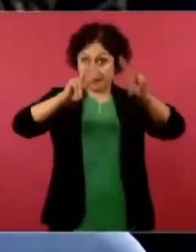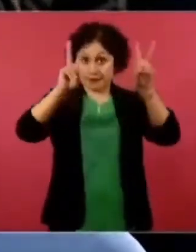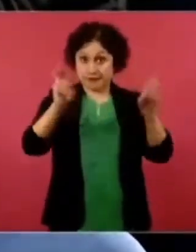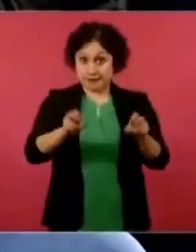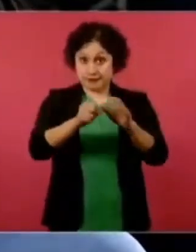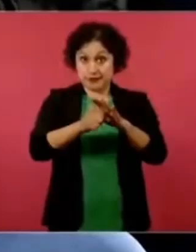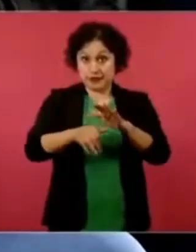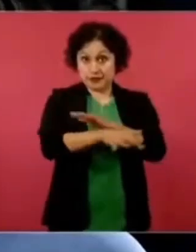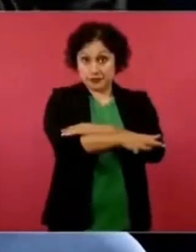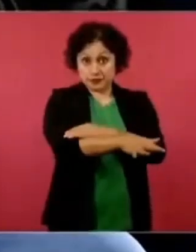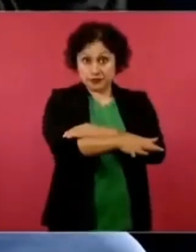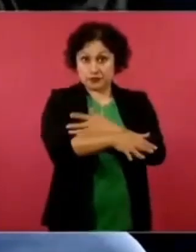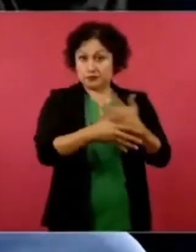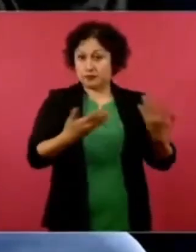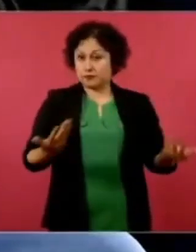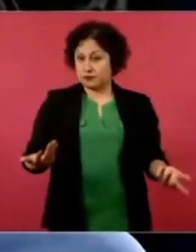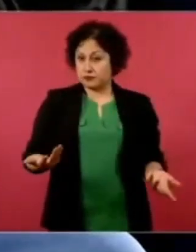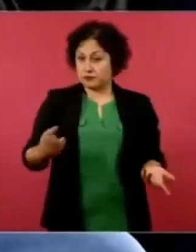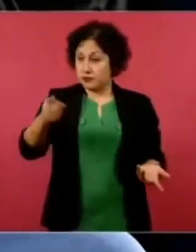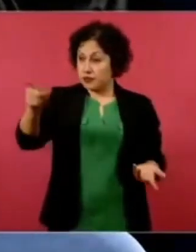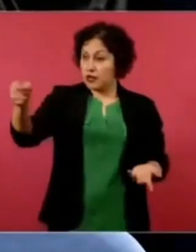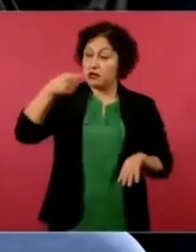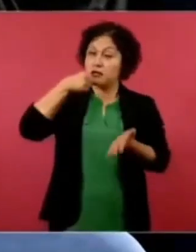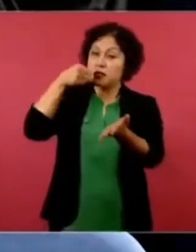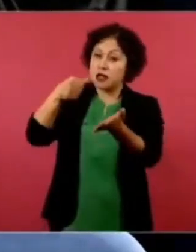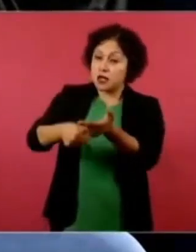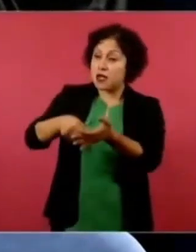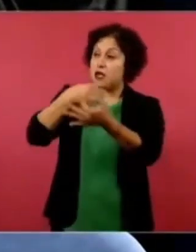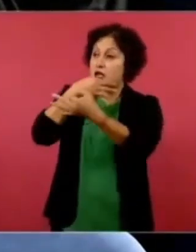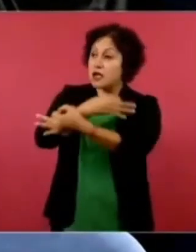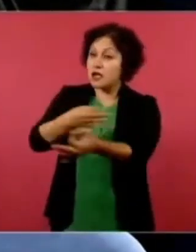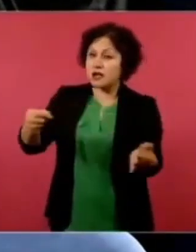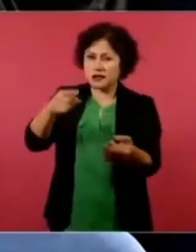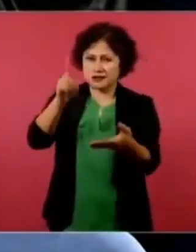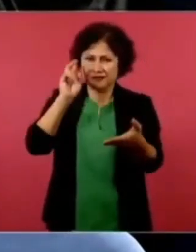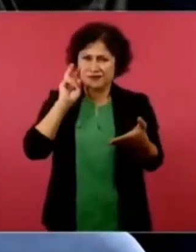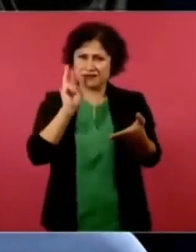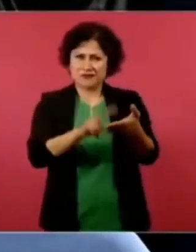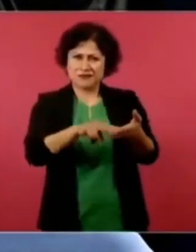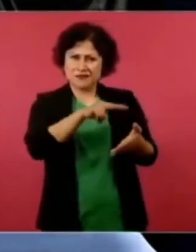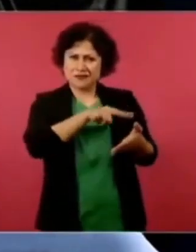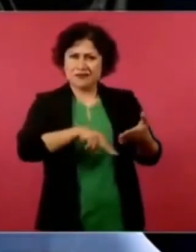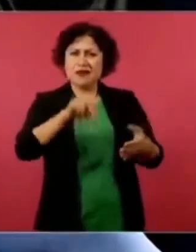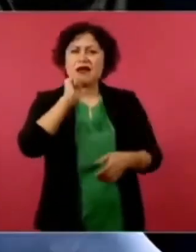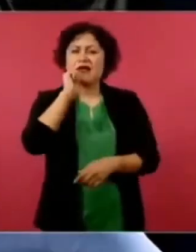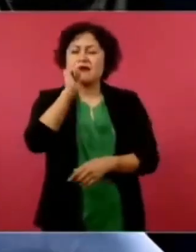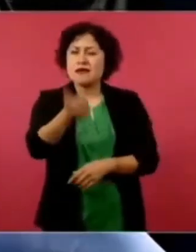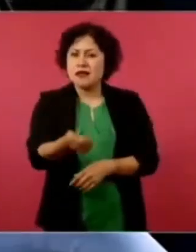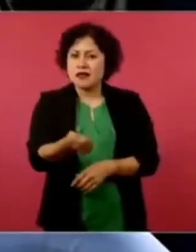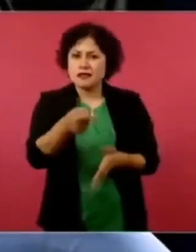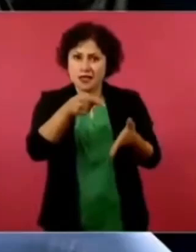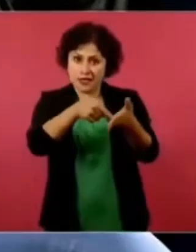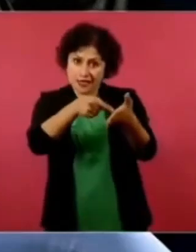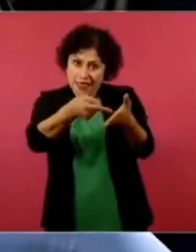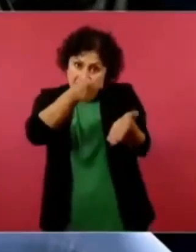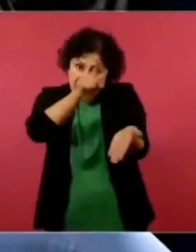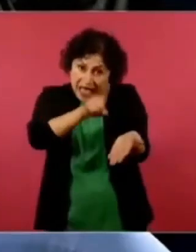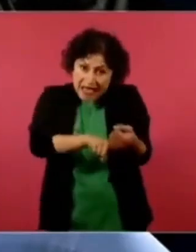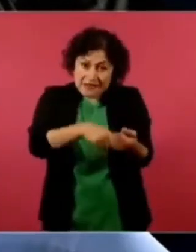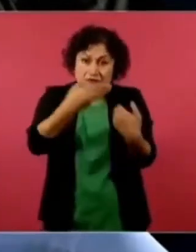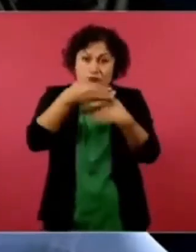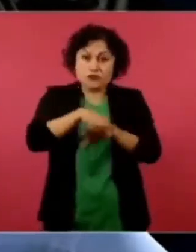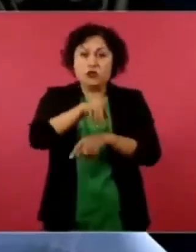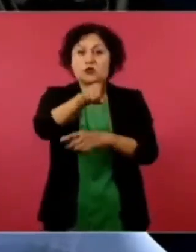¿cómo es posible que no esté leyendo esos comunicados que tienen que ver específicamente con los señalamientos que usted está diciendo?